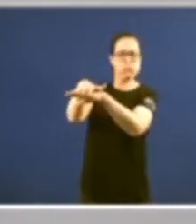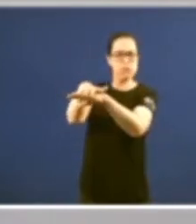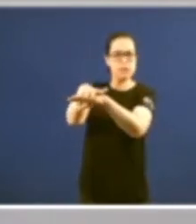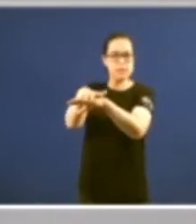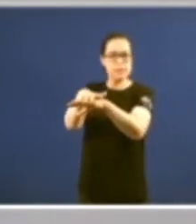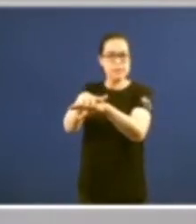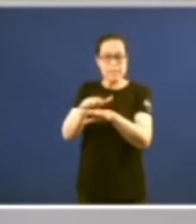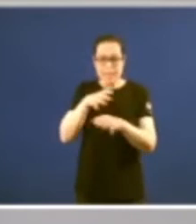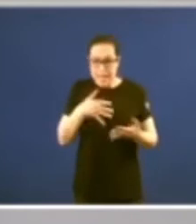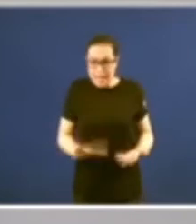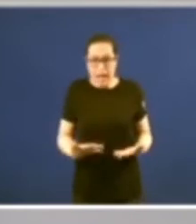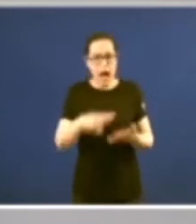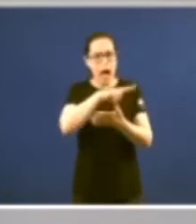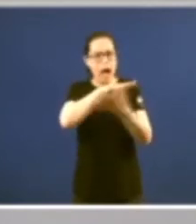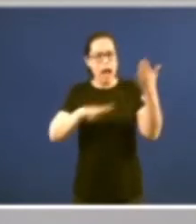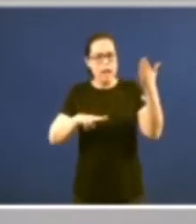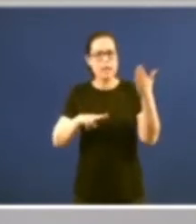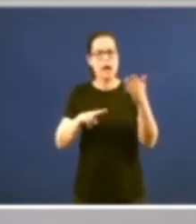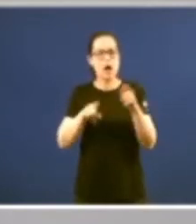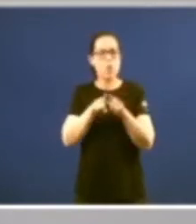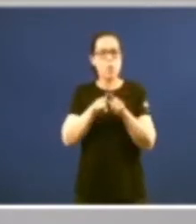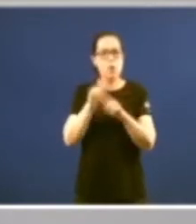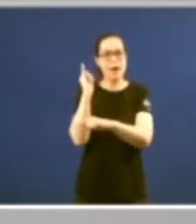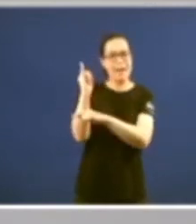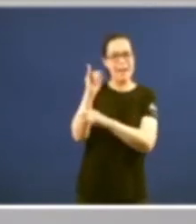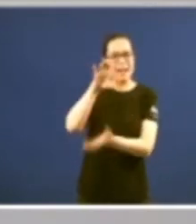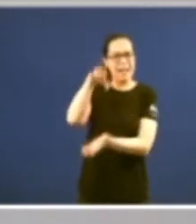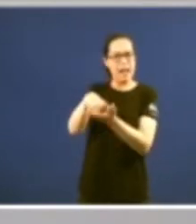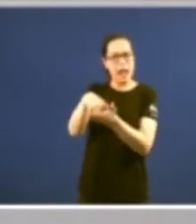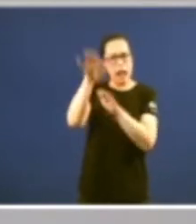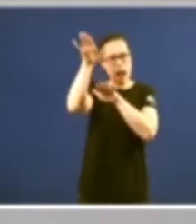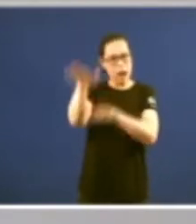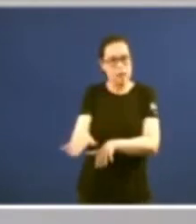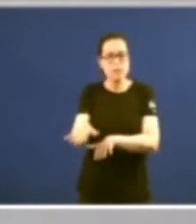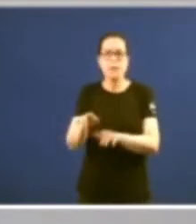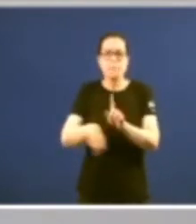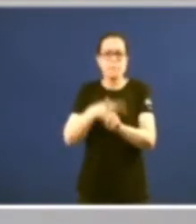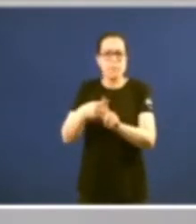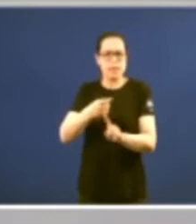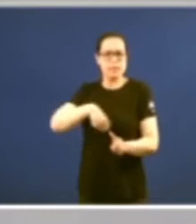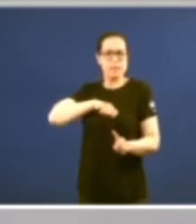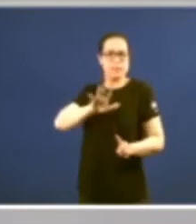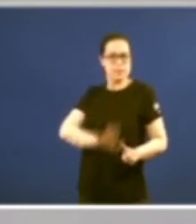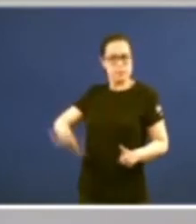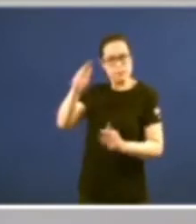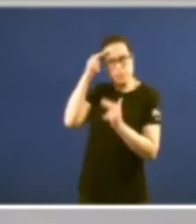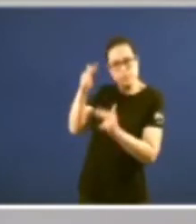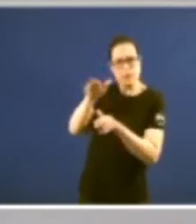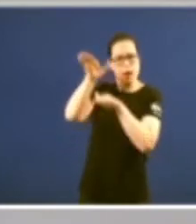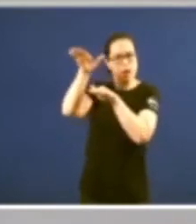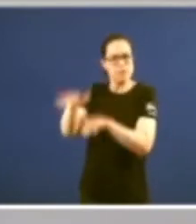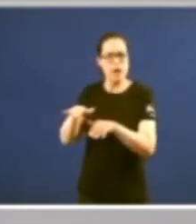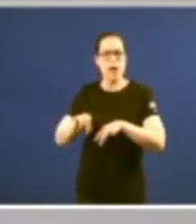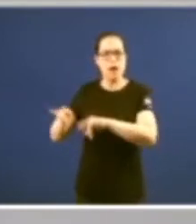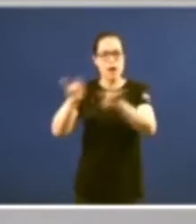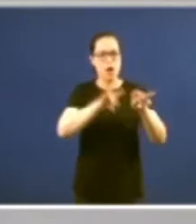regida por el principio de la alta institucional a la ordenación territorial del Estado una Galicia que prospera en el